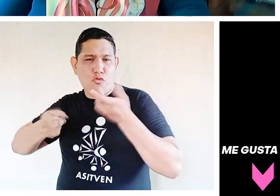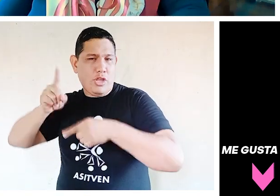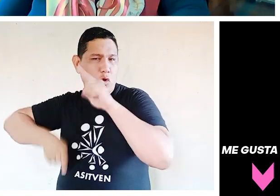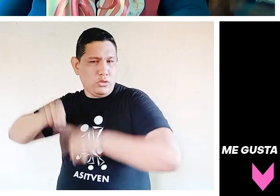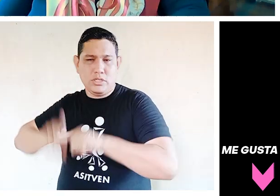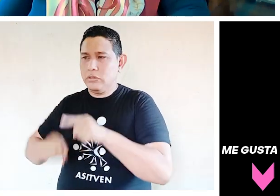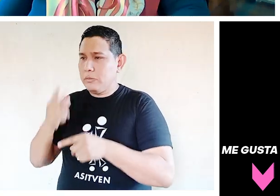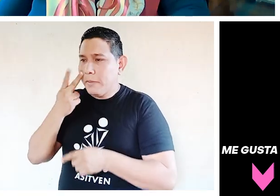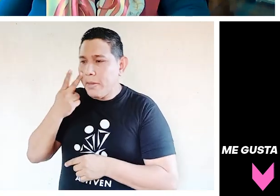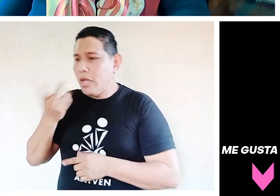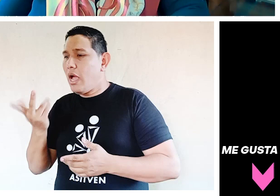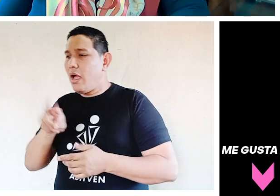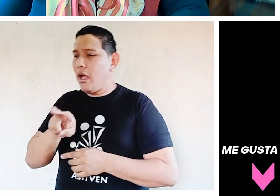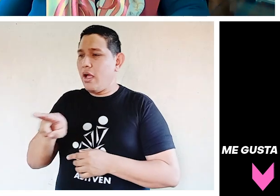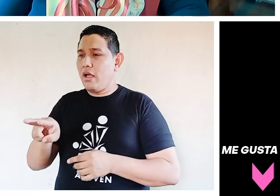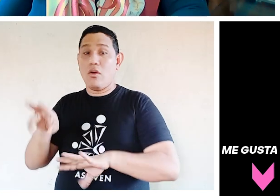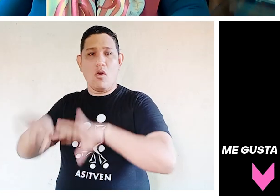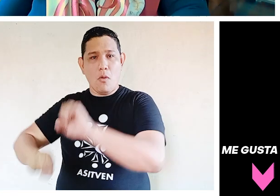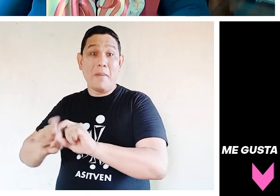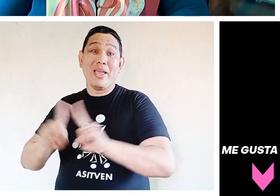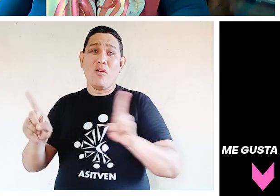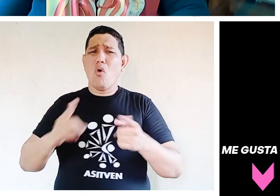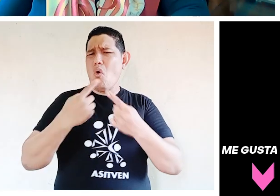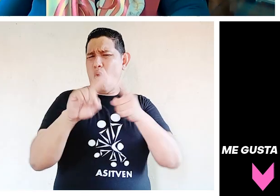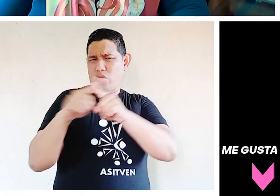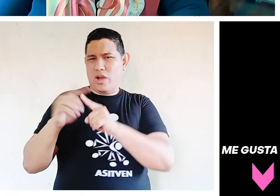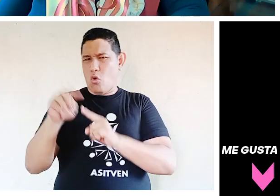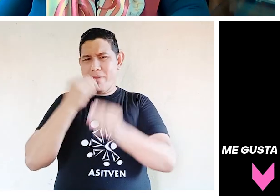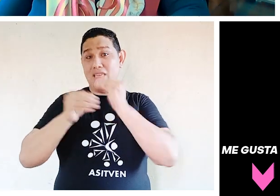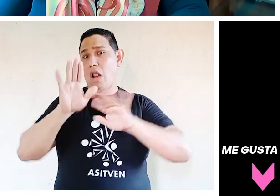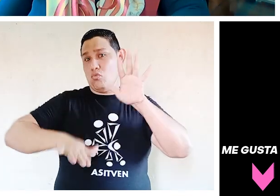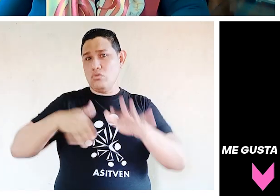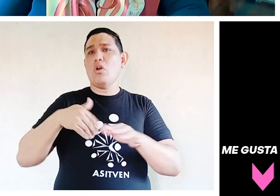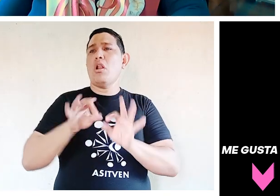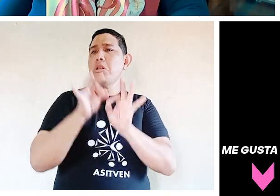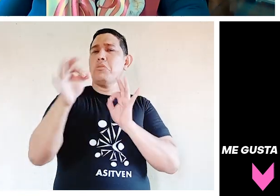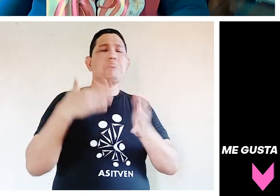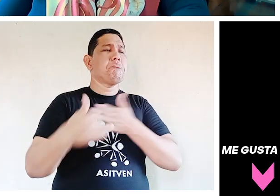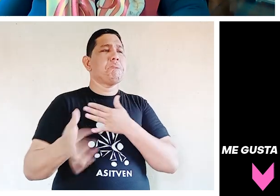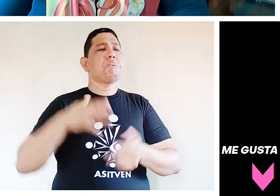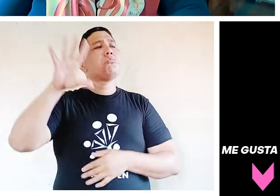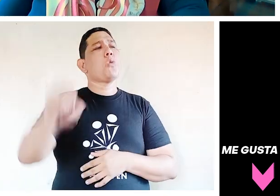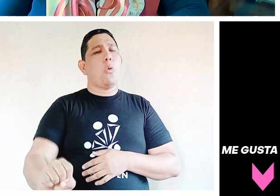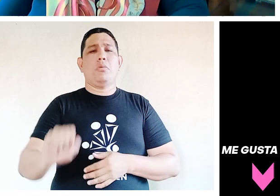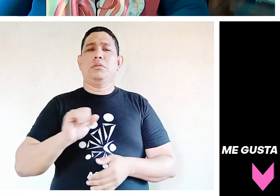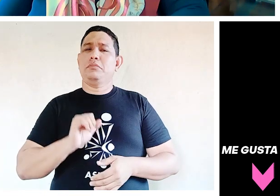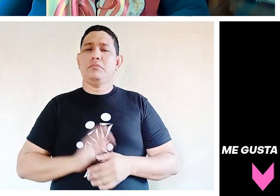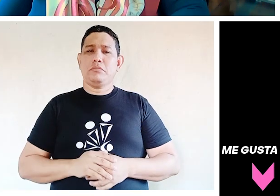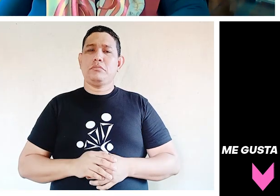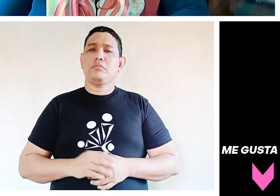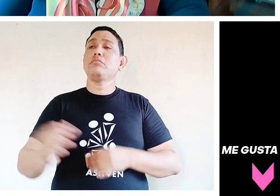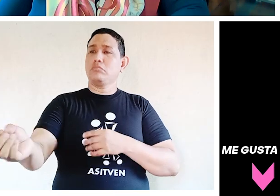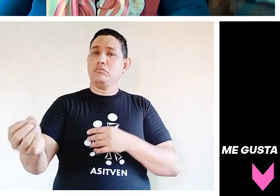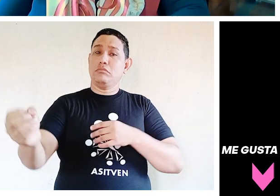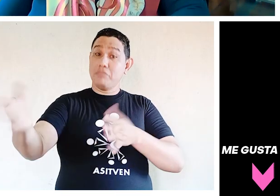tipo de cosas que sean perecederas también la gente las está comprando a distancia. Entonces, cómo ha cambiado eso y cómo hace ver que tengamos que